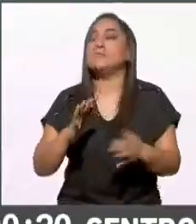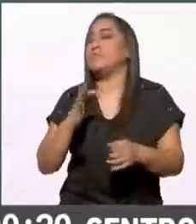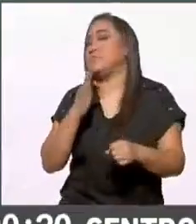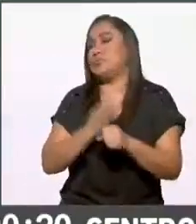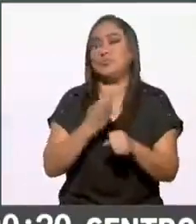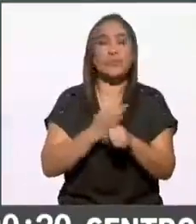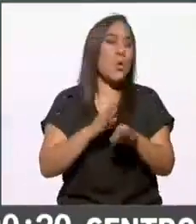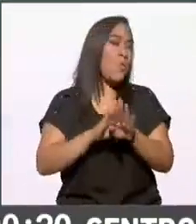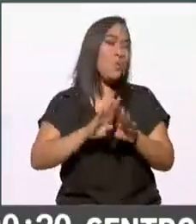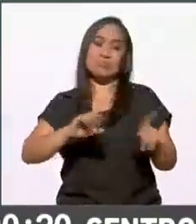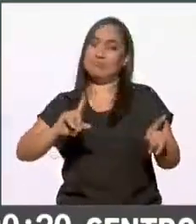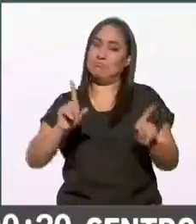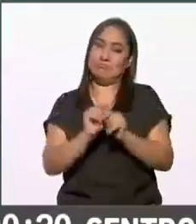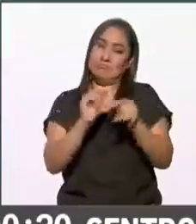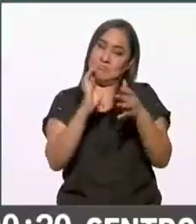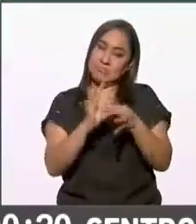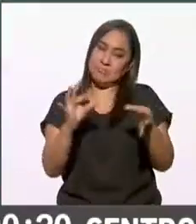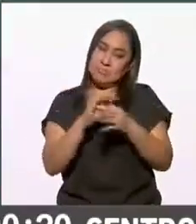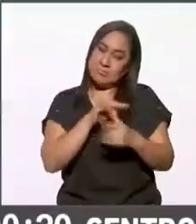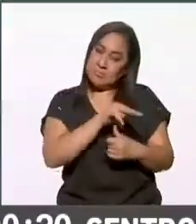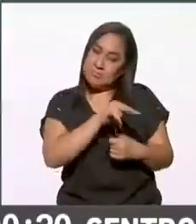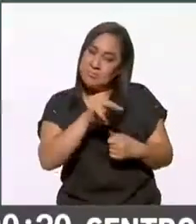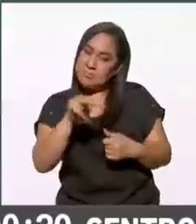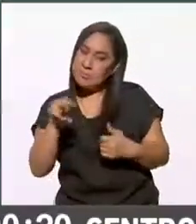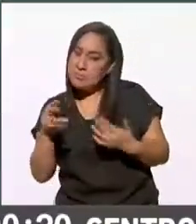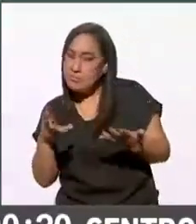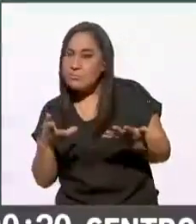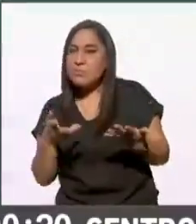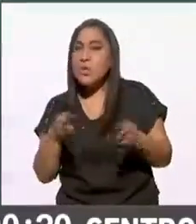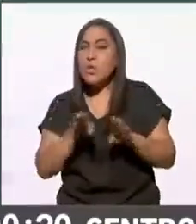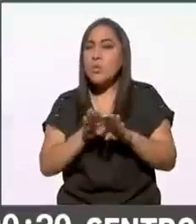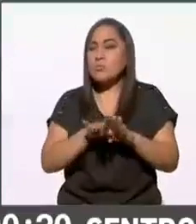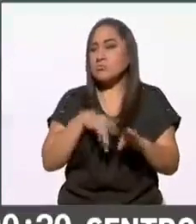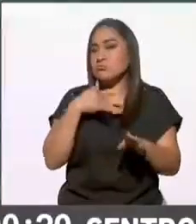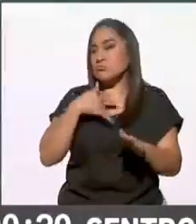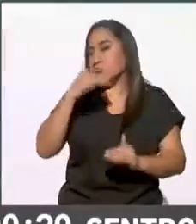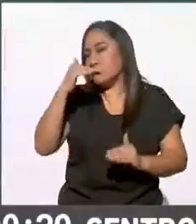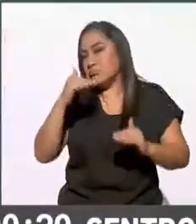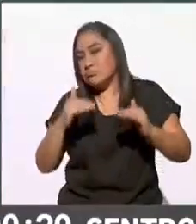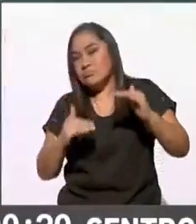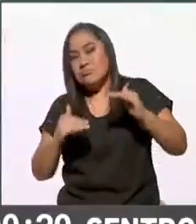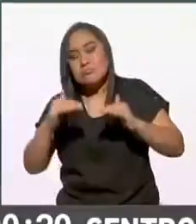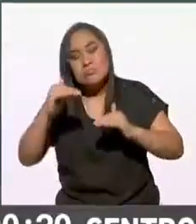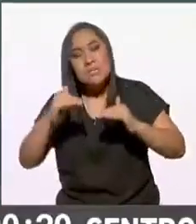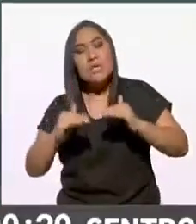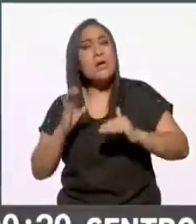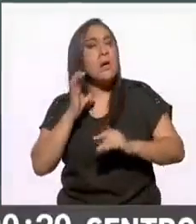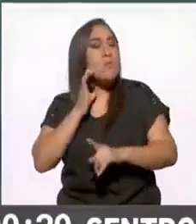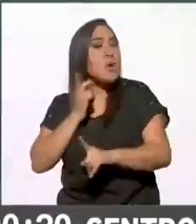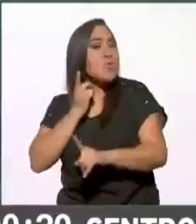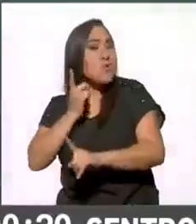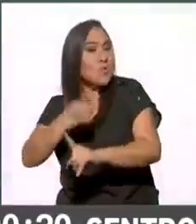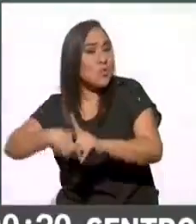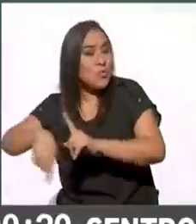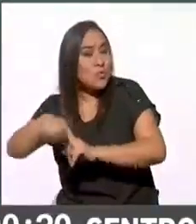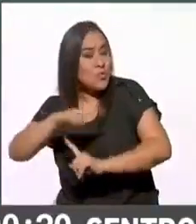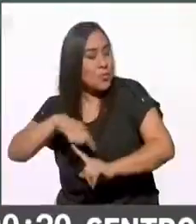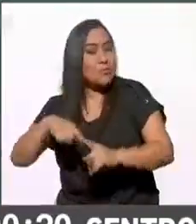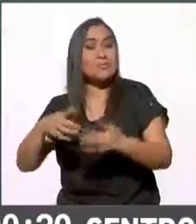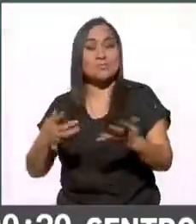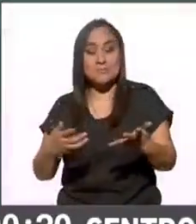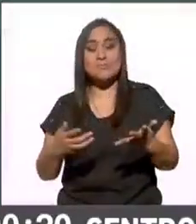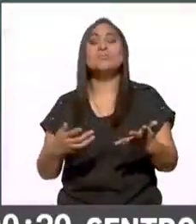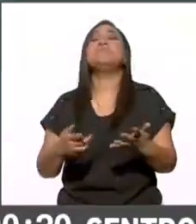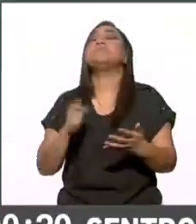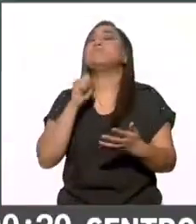traducción de lo que puede significar cómo queda balanceada la Cámara de Diputados habría que también decir que le